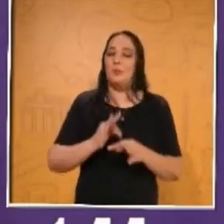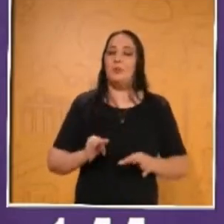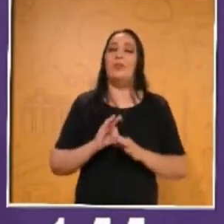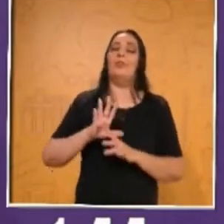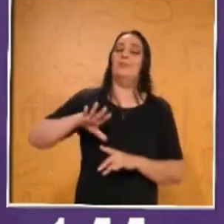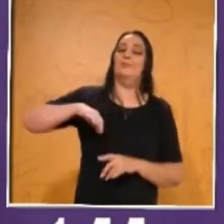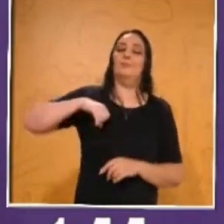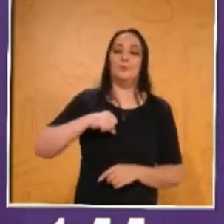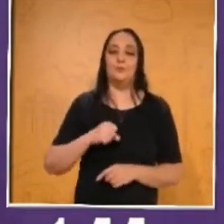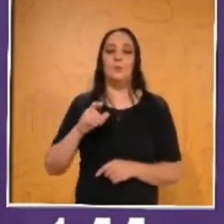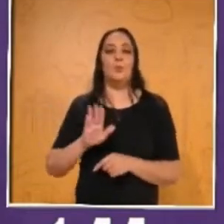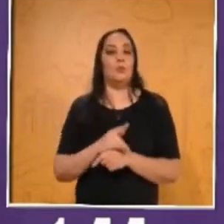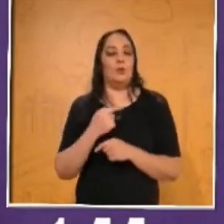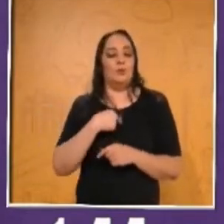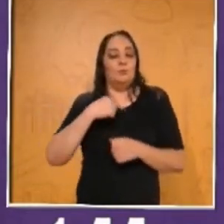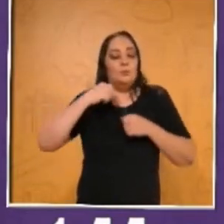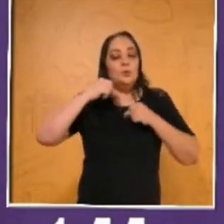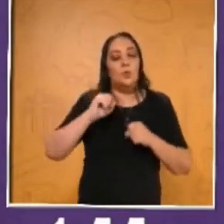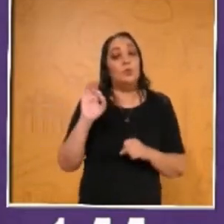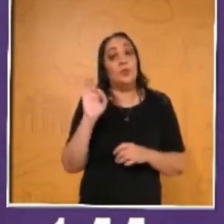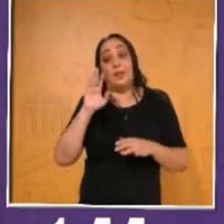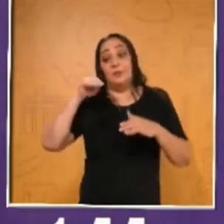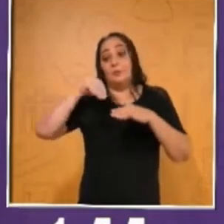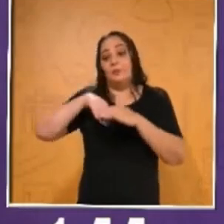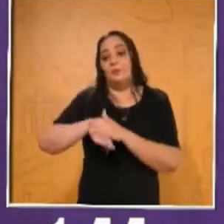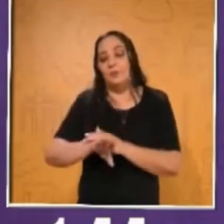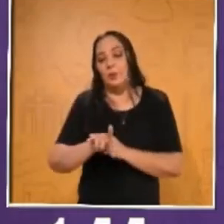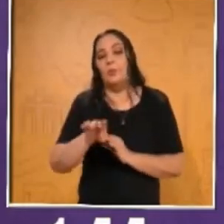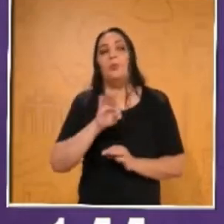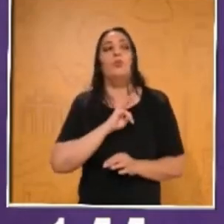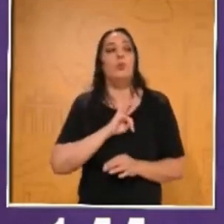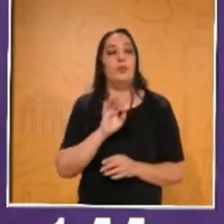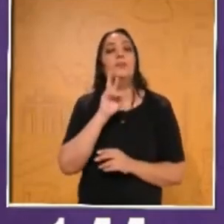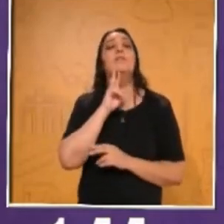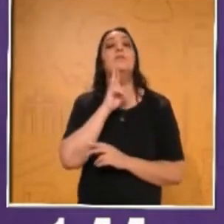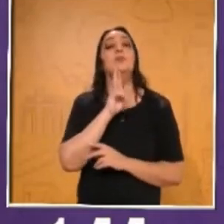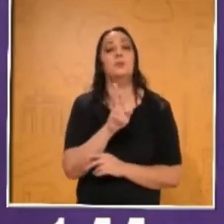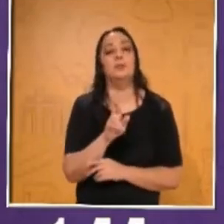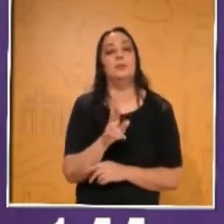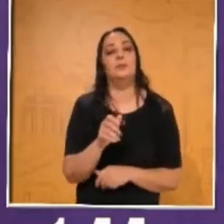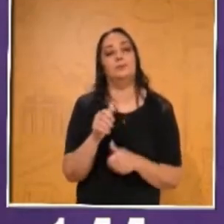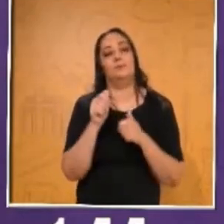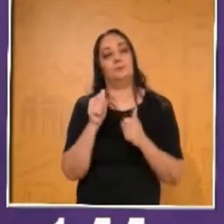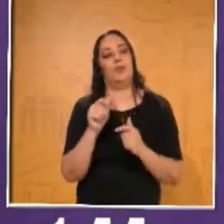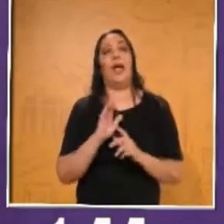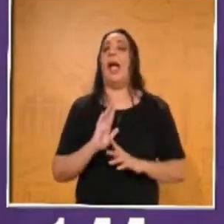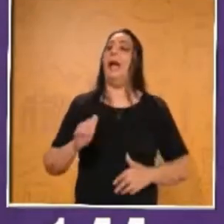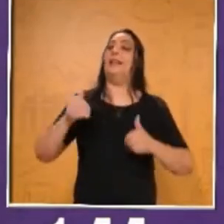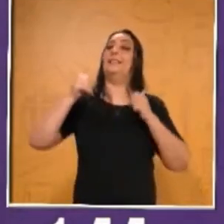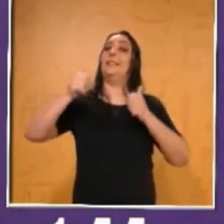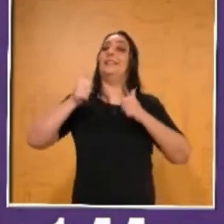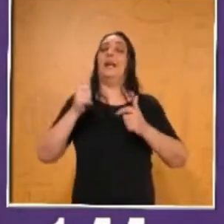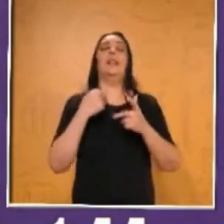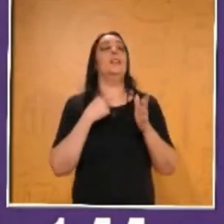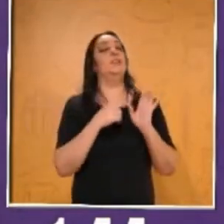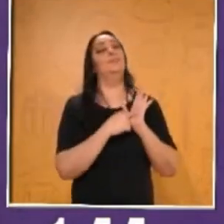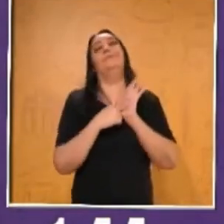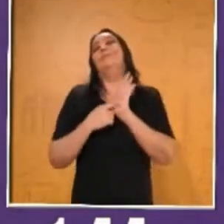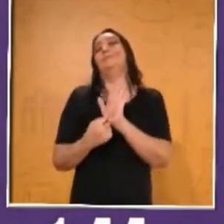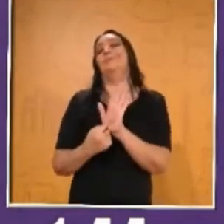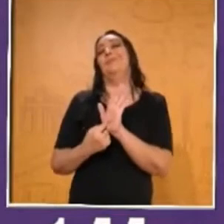Porque estoy seguro que si hubieras entrado a la plataforma y hubieras podido contestar todo, pues, ahí estuvieras, ay, qué padre, mira, aquí estoy